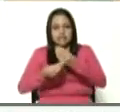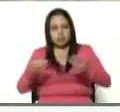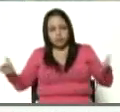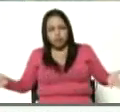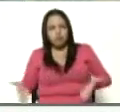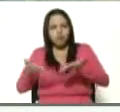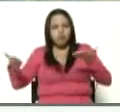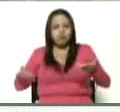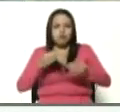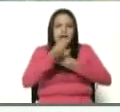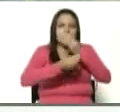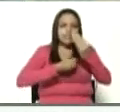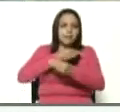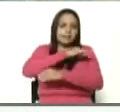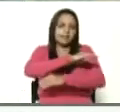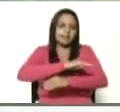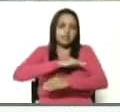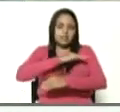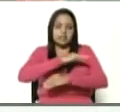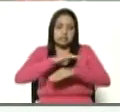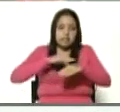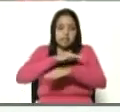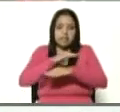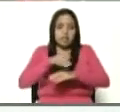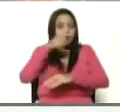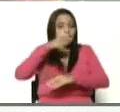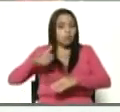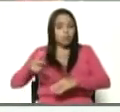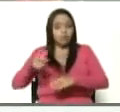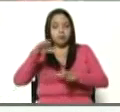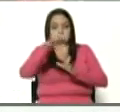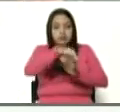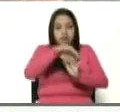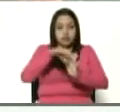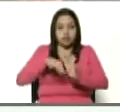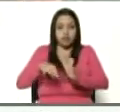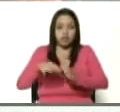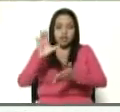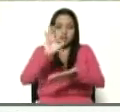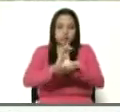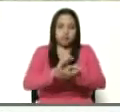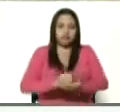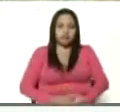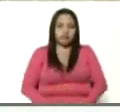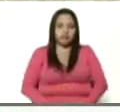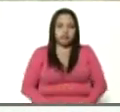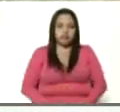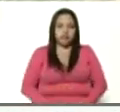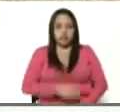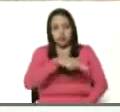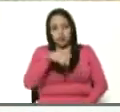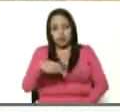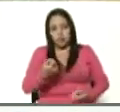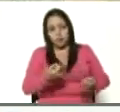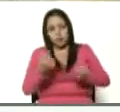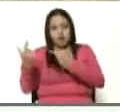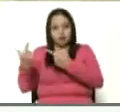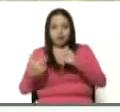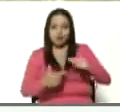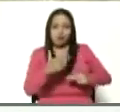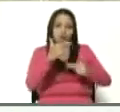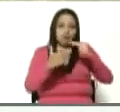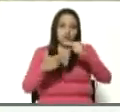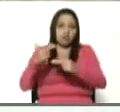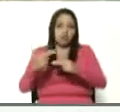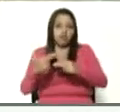creación del Ministerio del Poder Popular para la Agricultura Urbana y ahí vamos construyendo